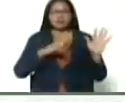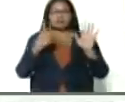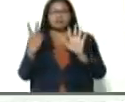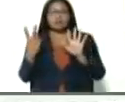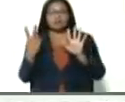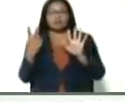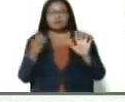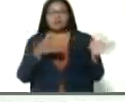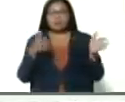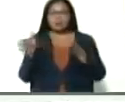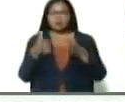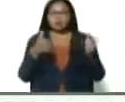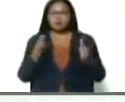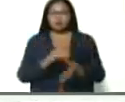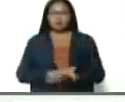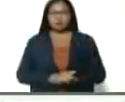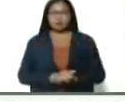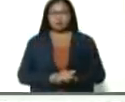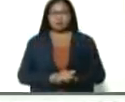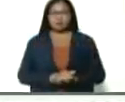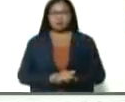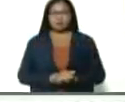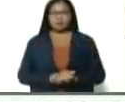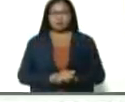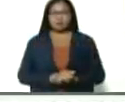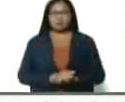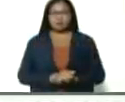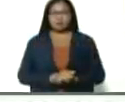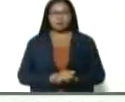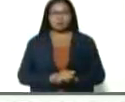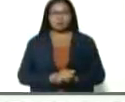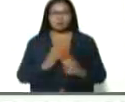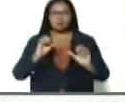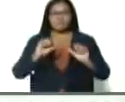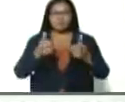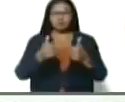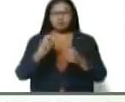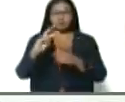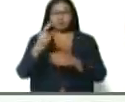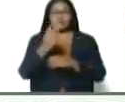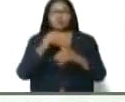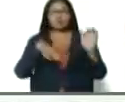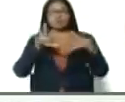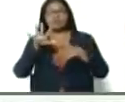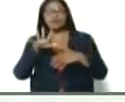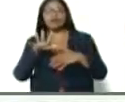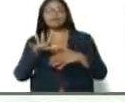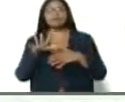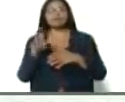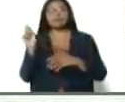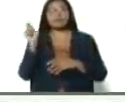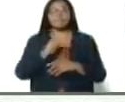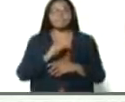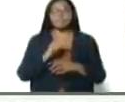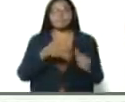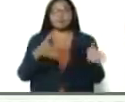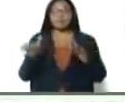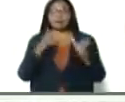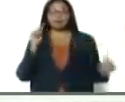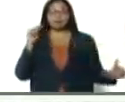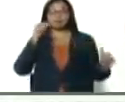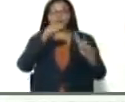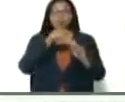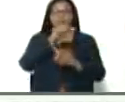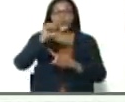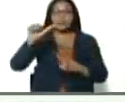de marzo ya. Arrancó la segunda quincena del mes de marzo ya. Vamos rumbo